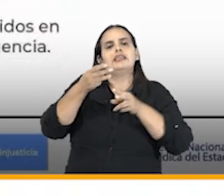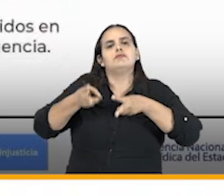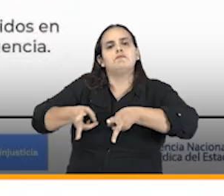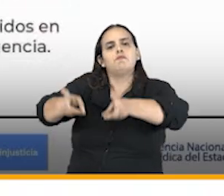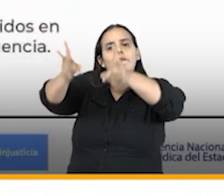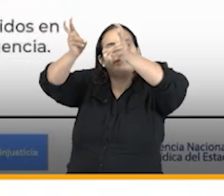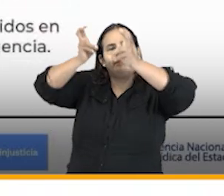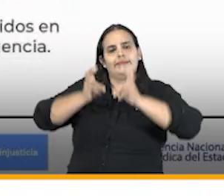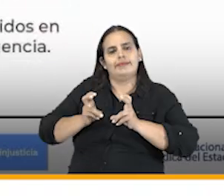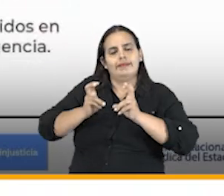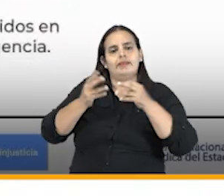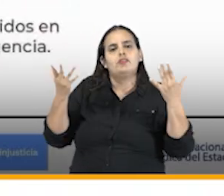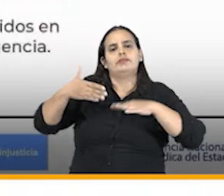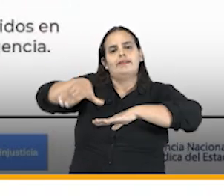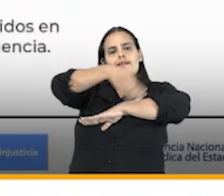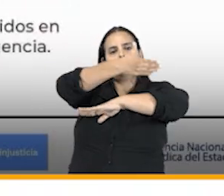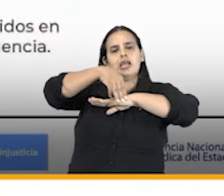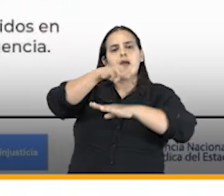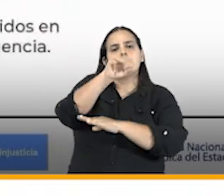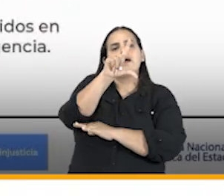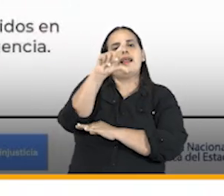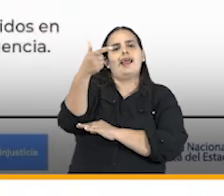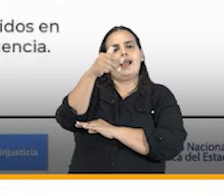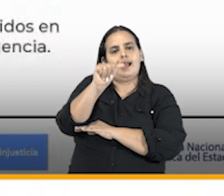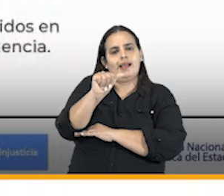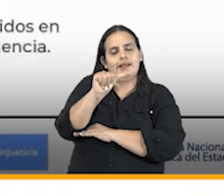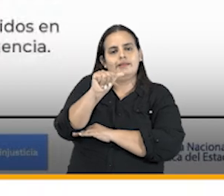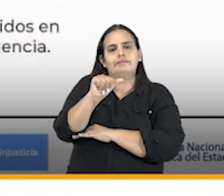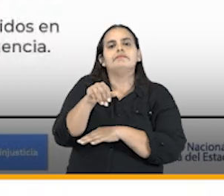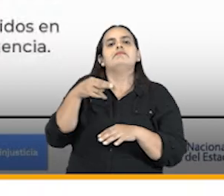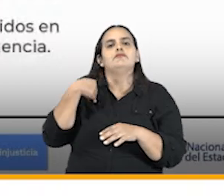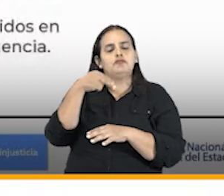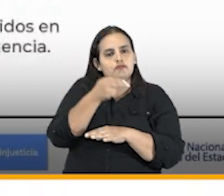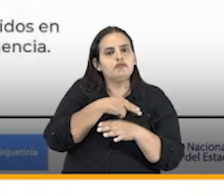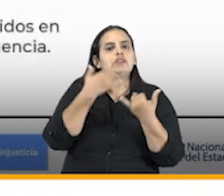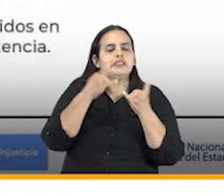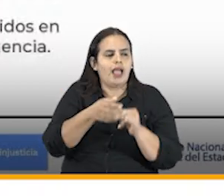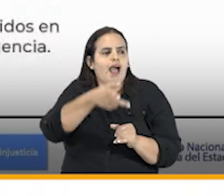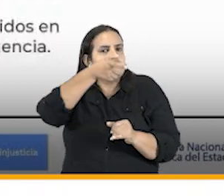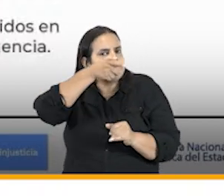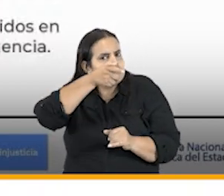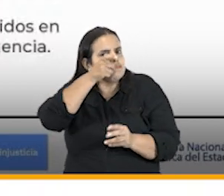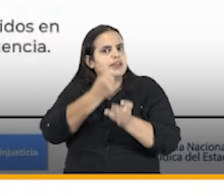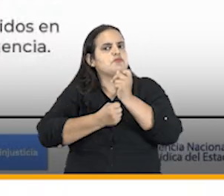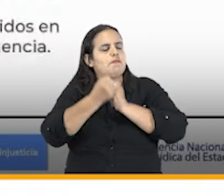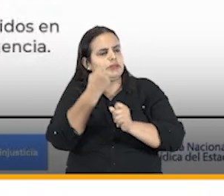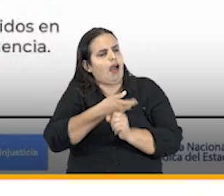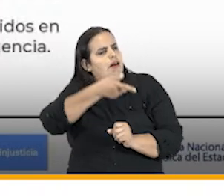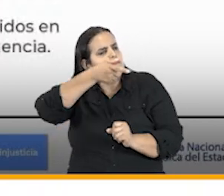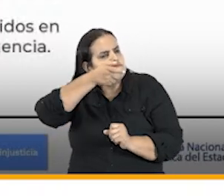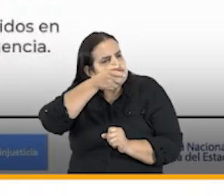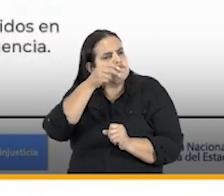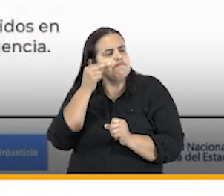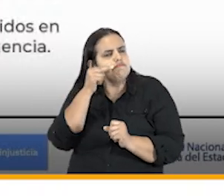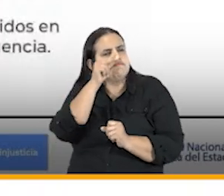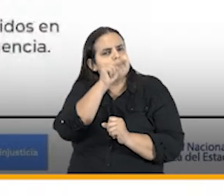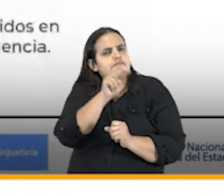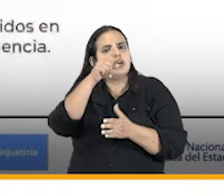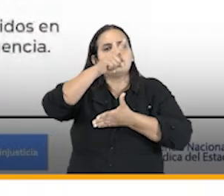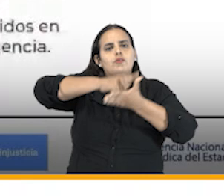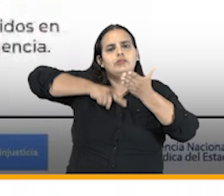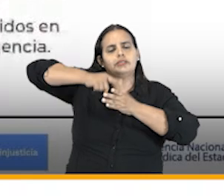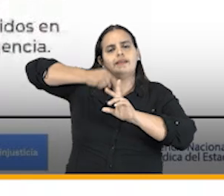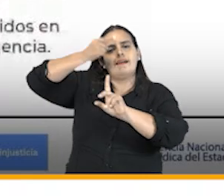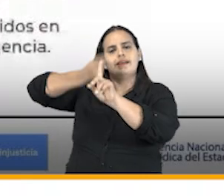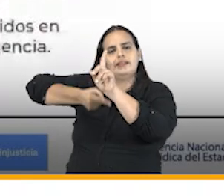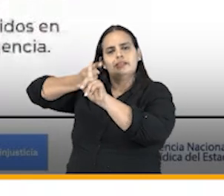vehiculares en la carretera Málaga Los Curos estamos interviniendo desde el año pasado en un pleito derivado de un contrato de